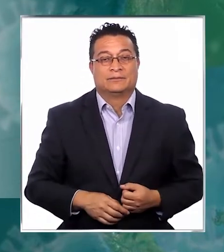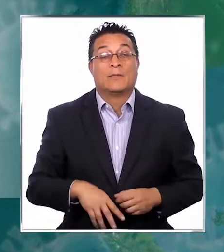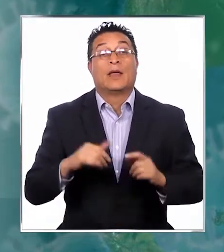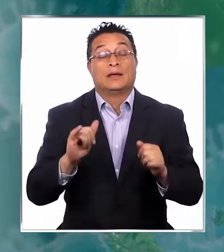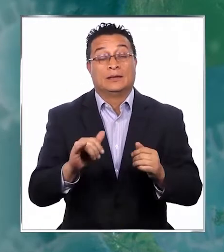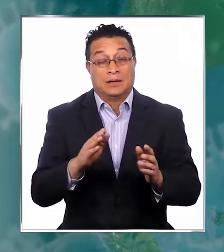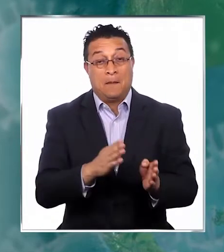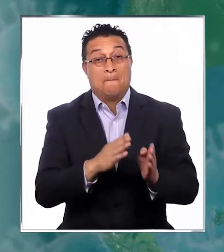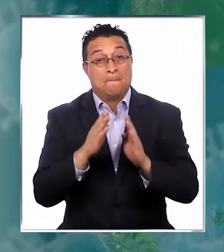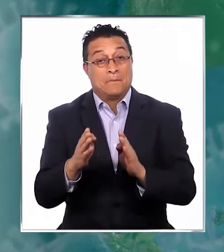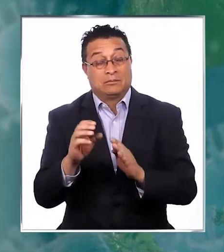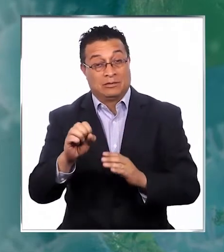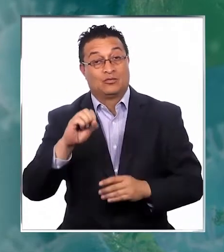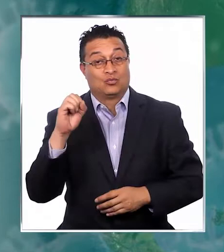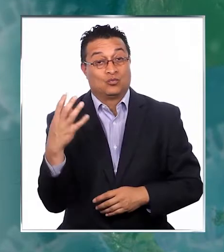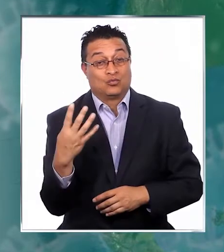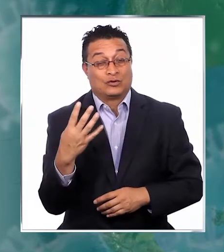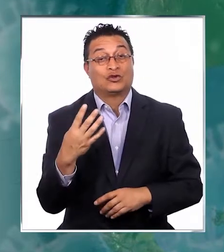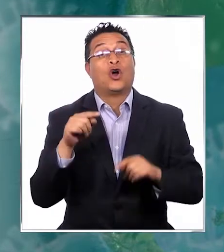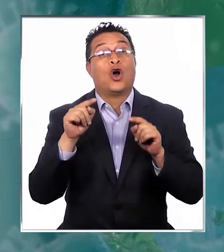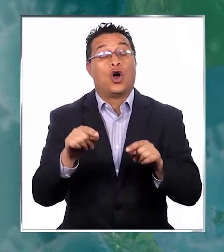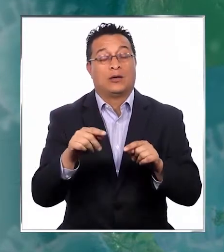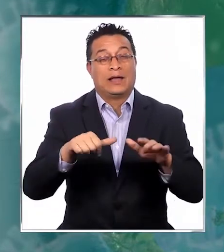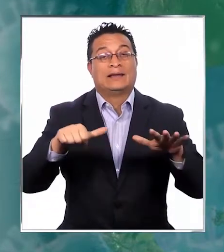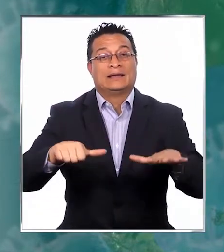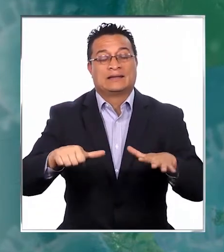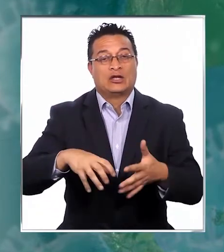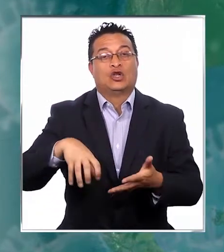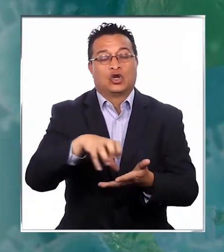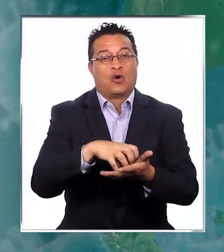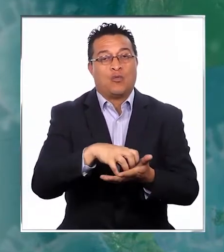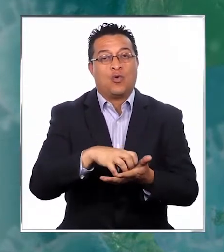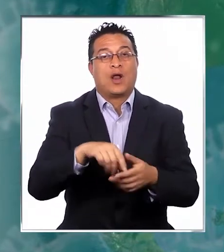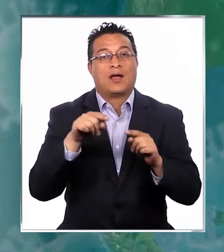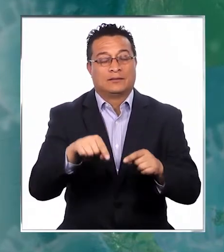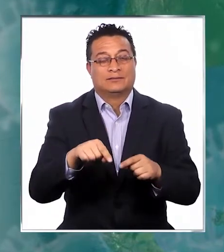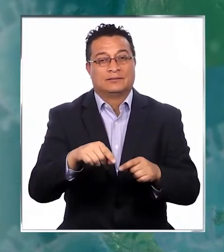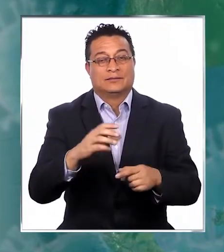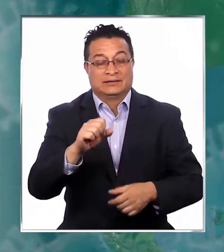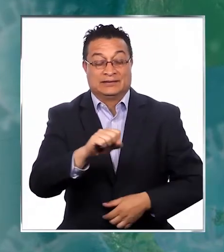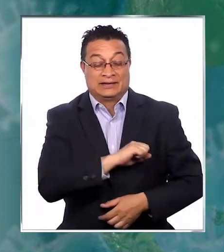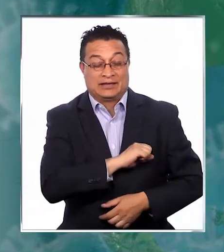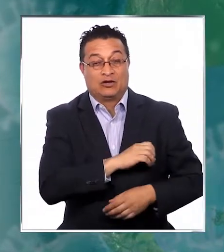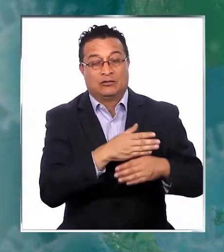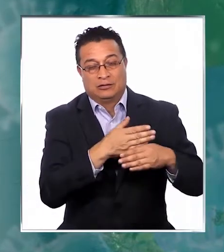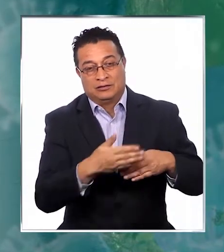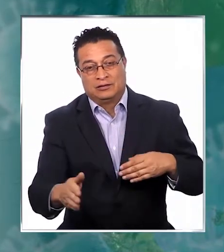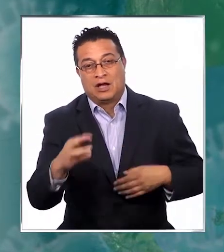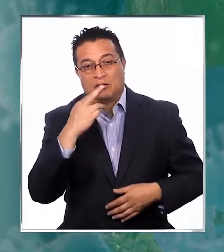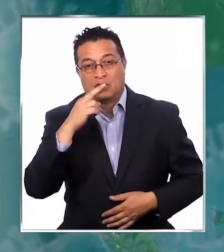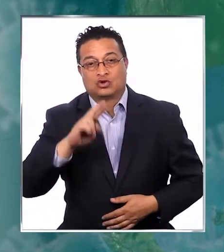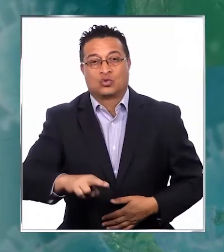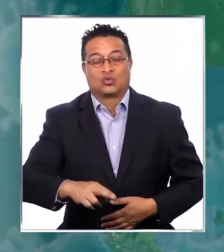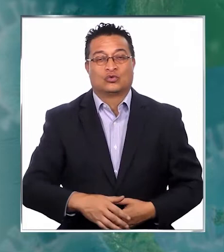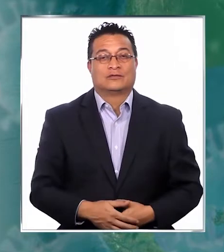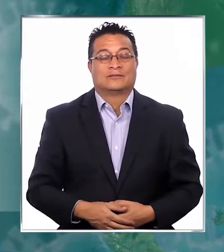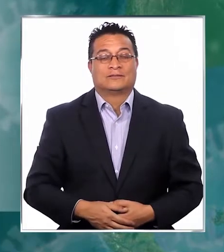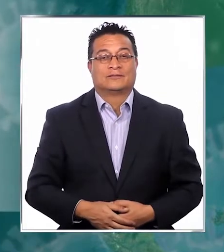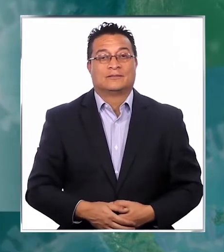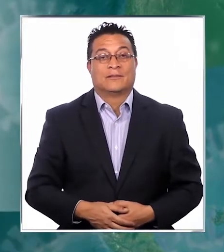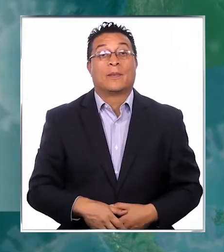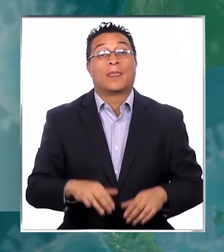Y pasarán a fase de preparación dieciséis comunas ubicadas desde la capital al sur de Chile.